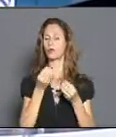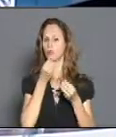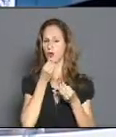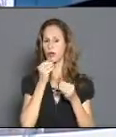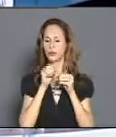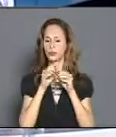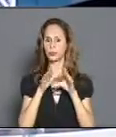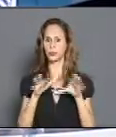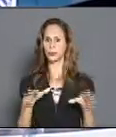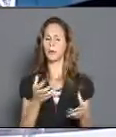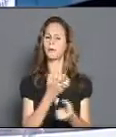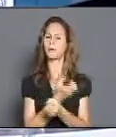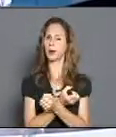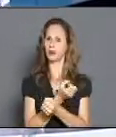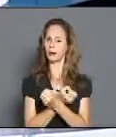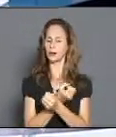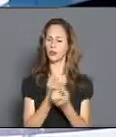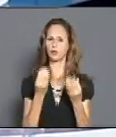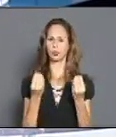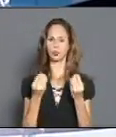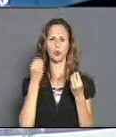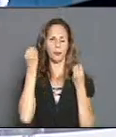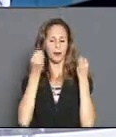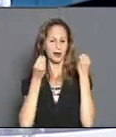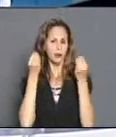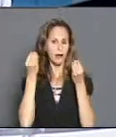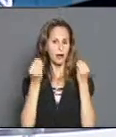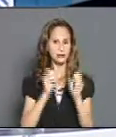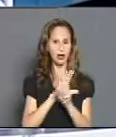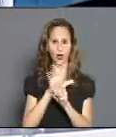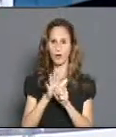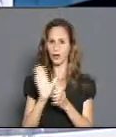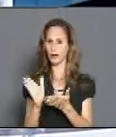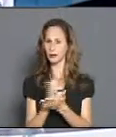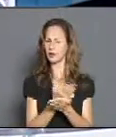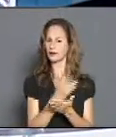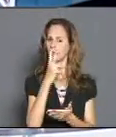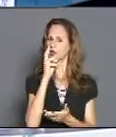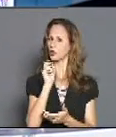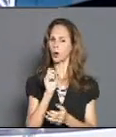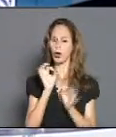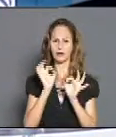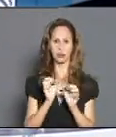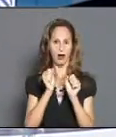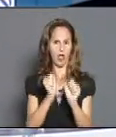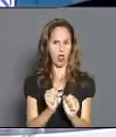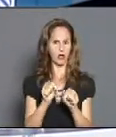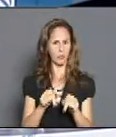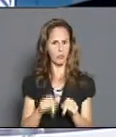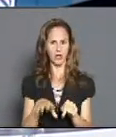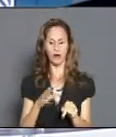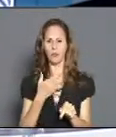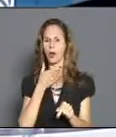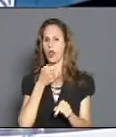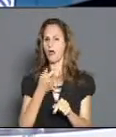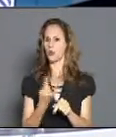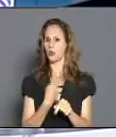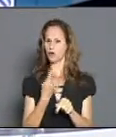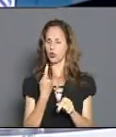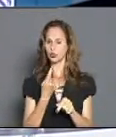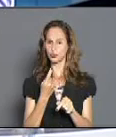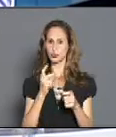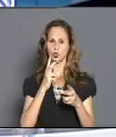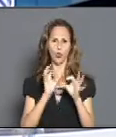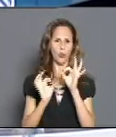hay peligro. El virus está ahí, que hay algunas personas que piensan que el virus ya se fue, el virus no se ha ido. Él está arrinconado esperando la oportunidad que se le dé. Y es